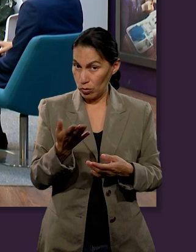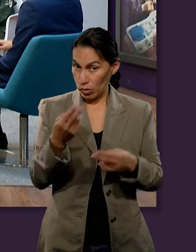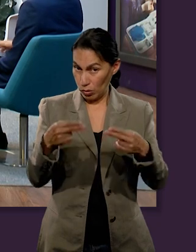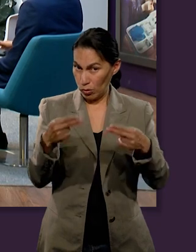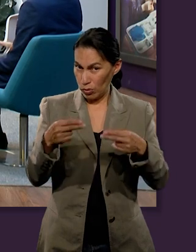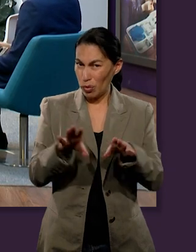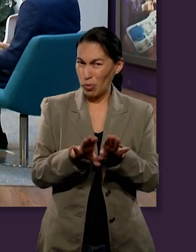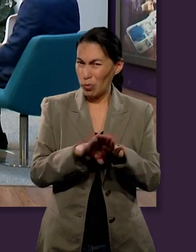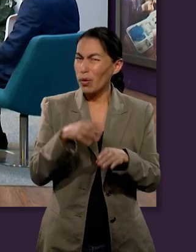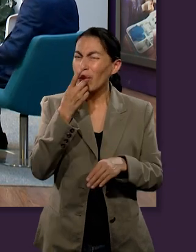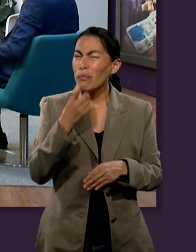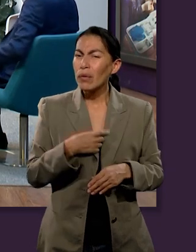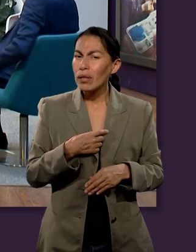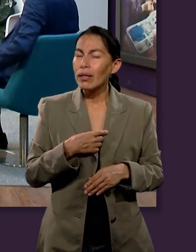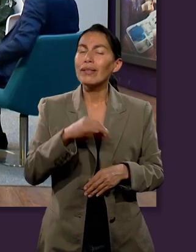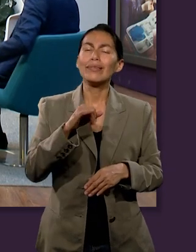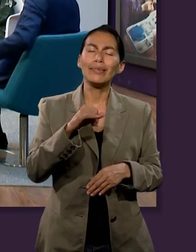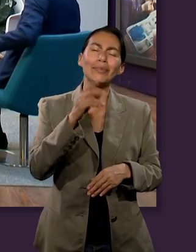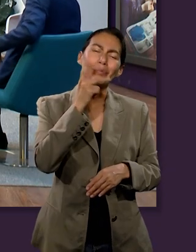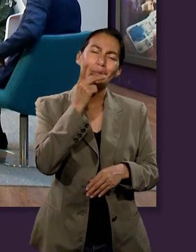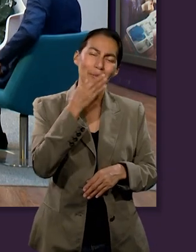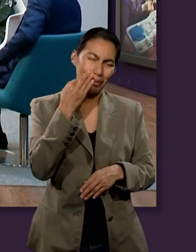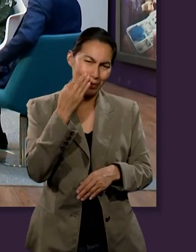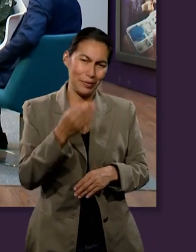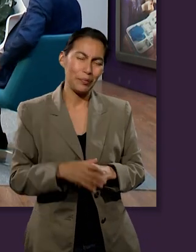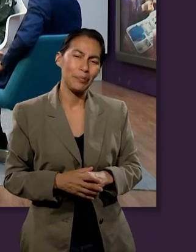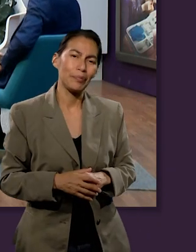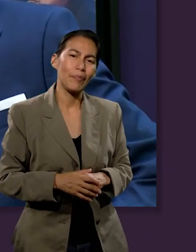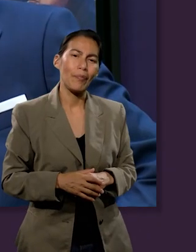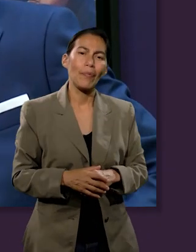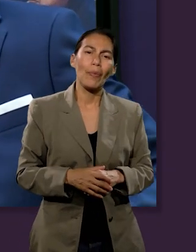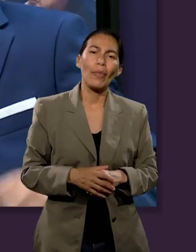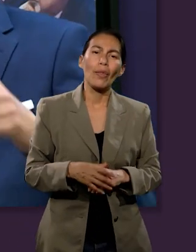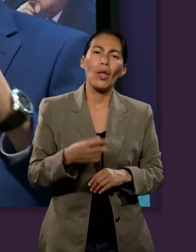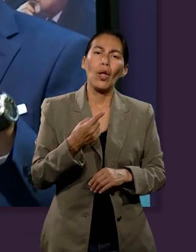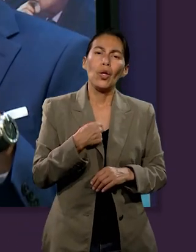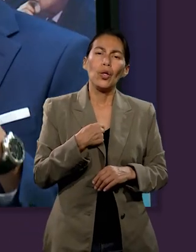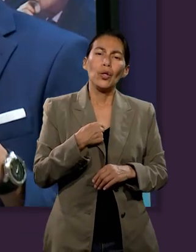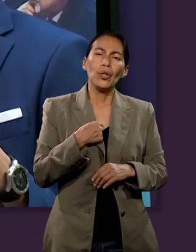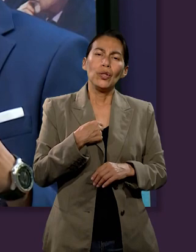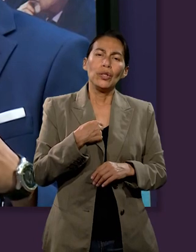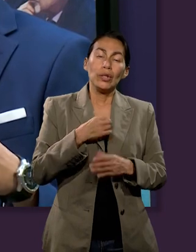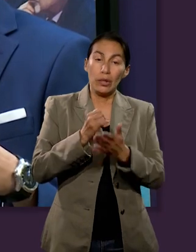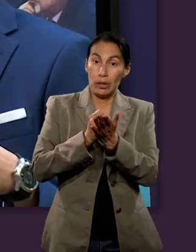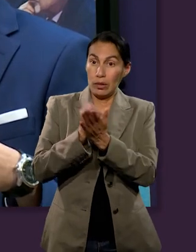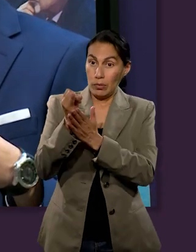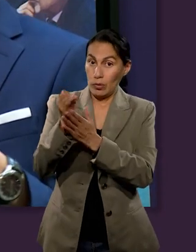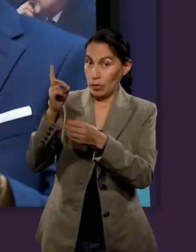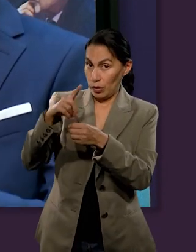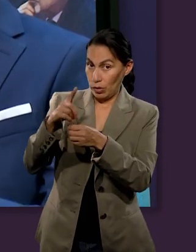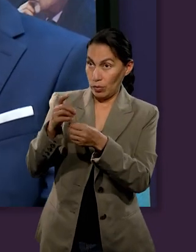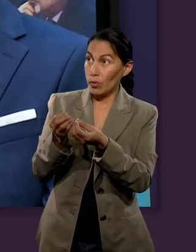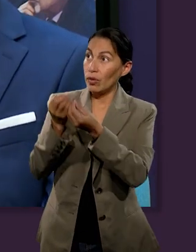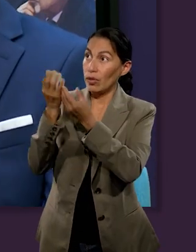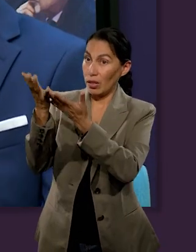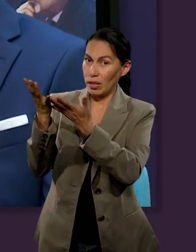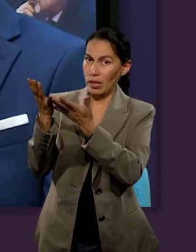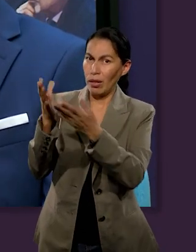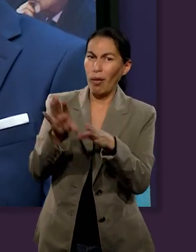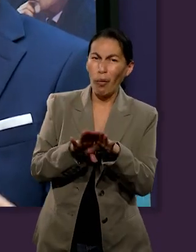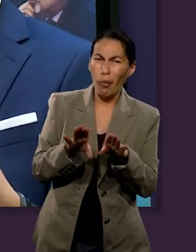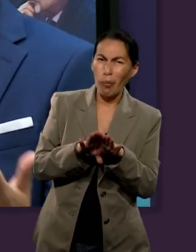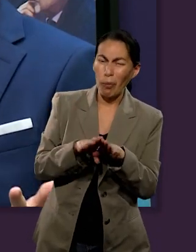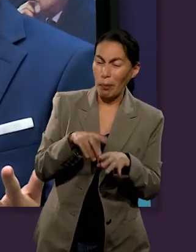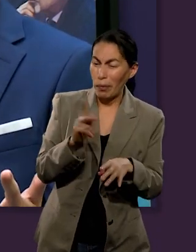escuché que tenías un negocio y por eso te... Sí, pastor. Fíjese que al momento en el cual nosotros nos dimos a la tele de dar el diezmo,